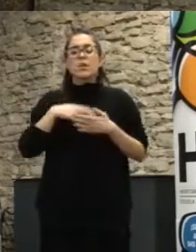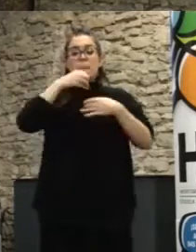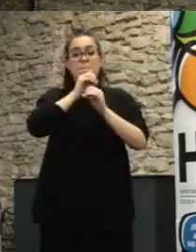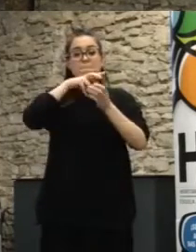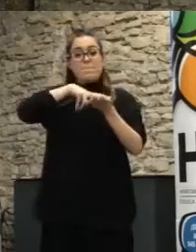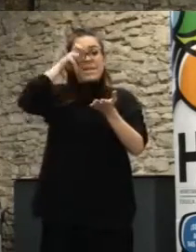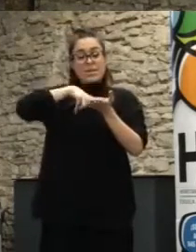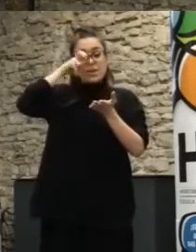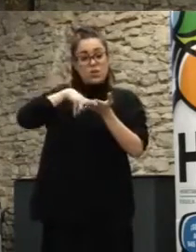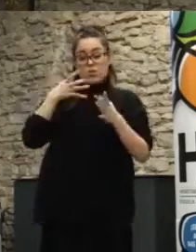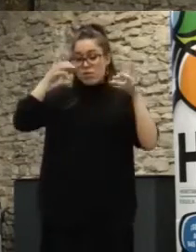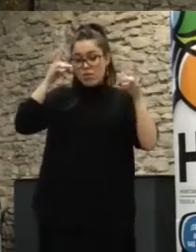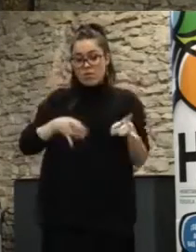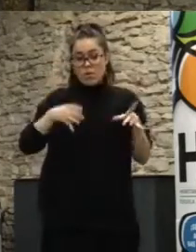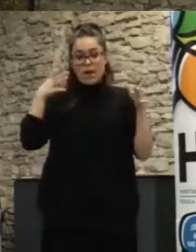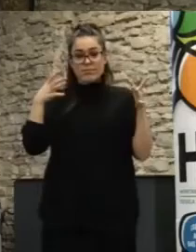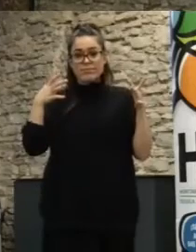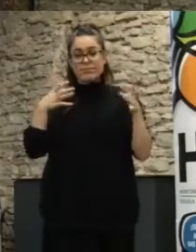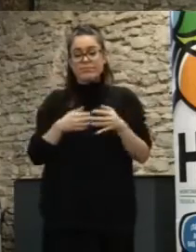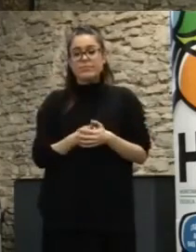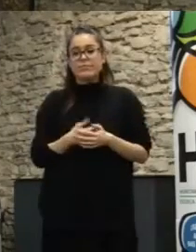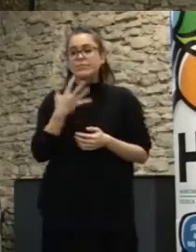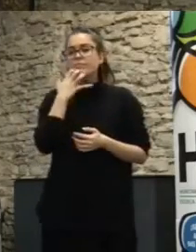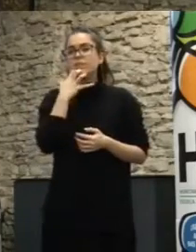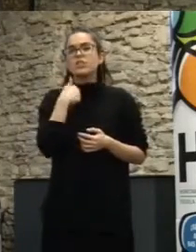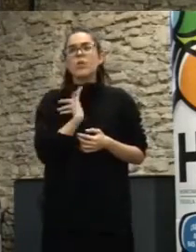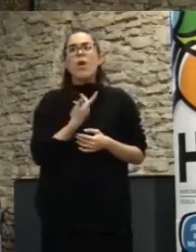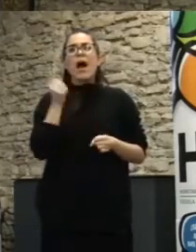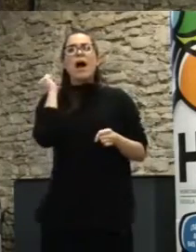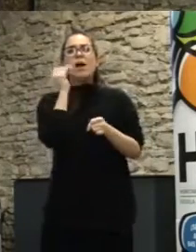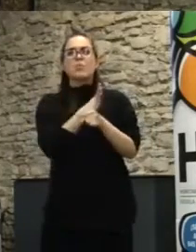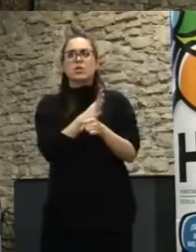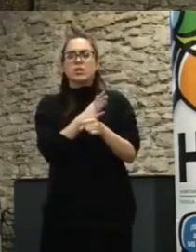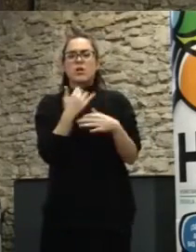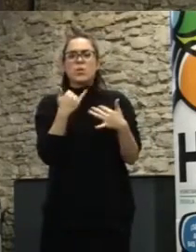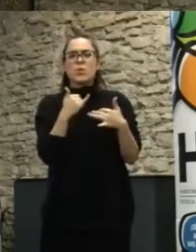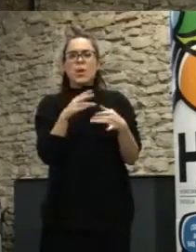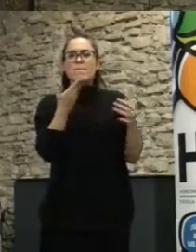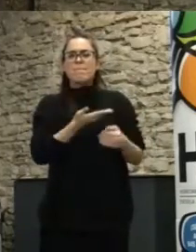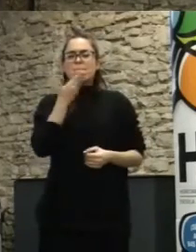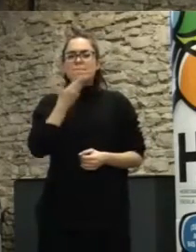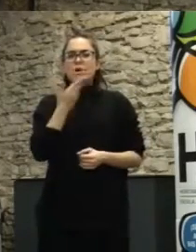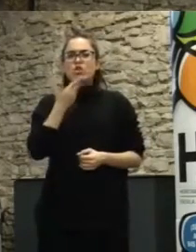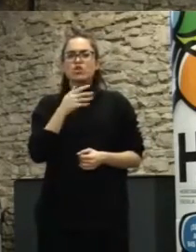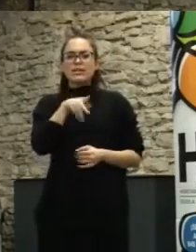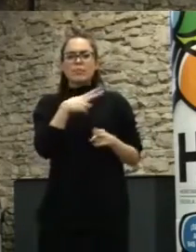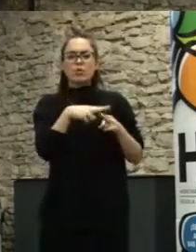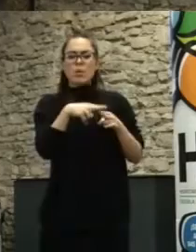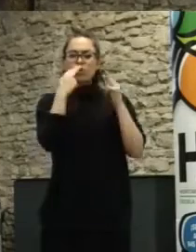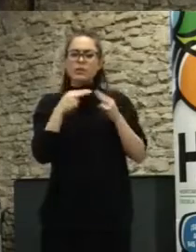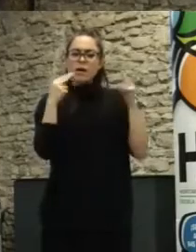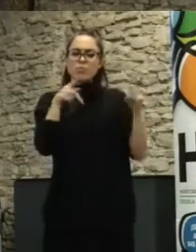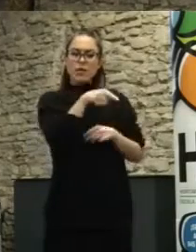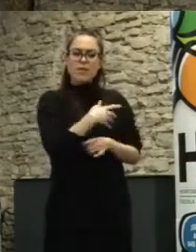denominación del laboratorio es que si uno va a hacer una apuesta muy importante por una determinada política pública